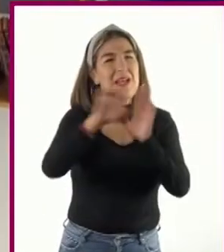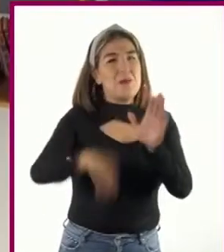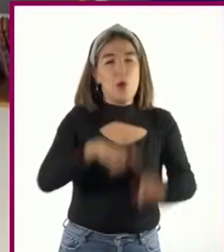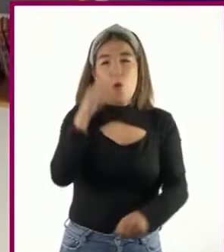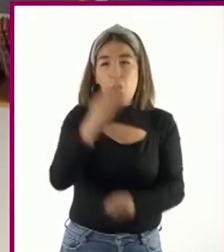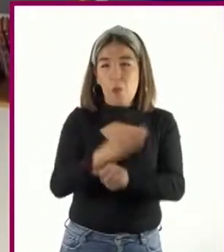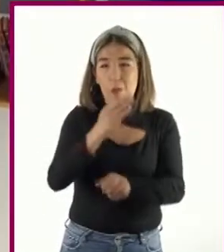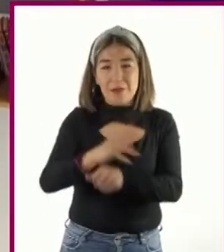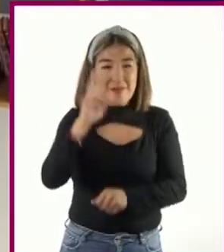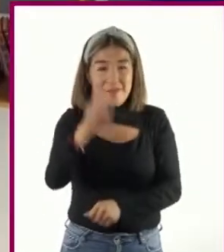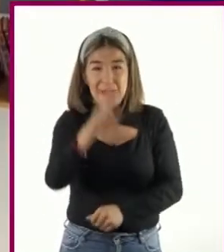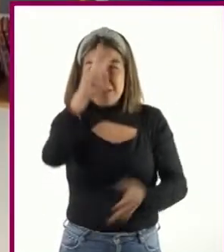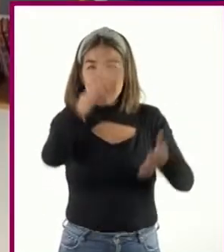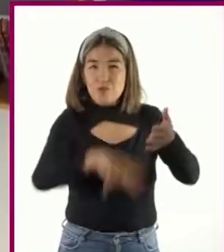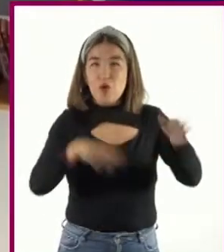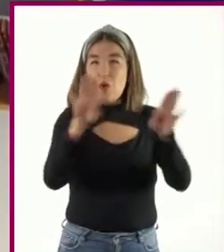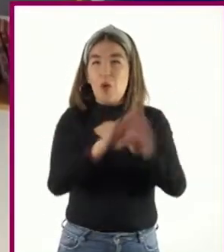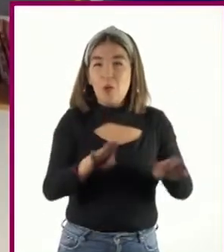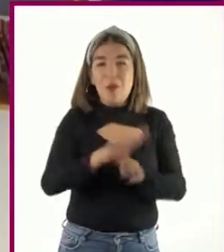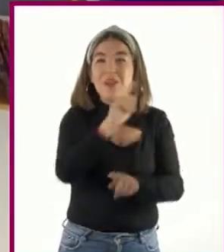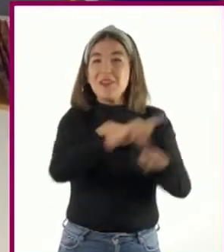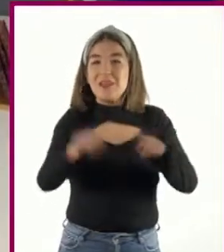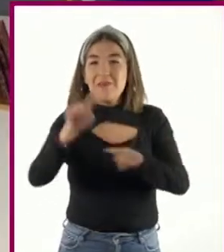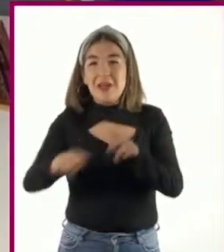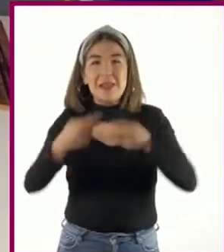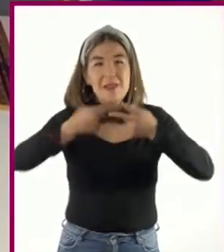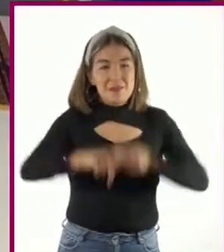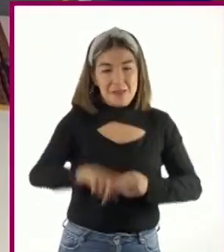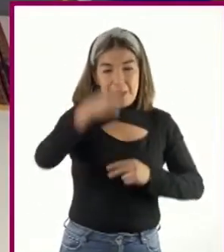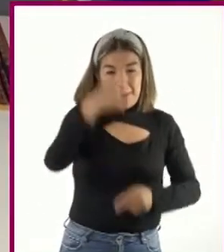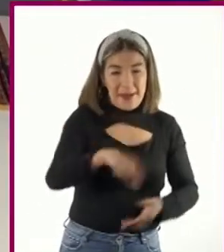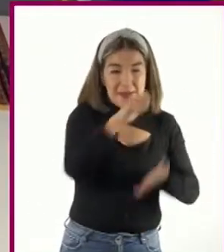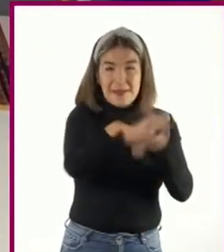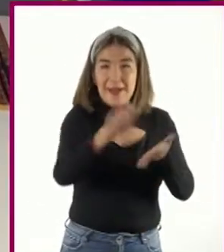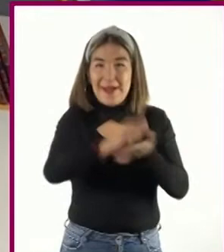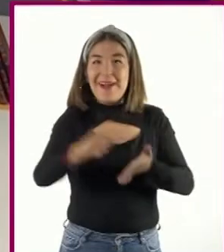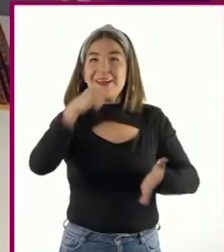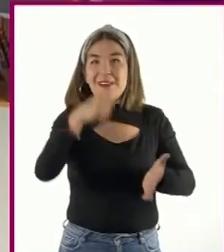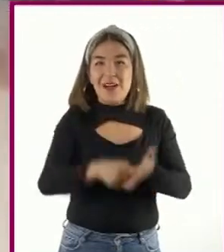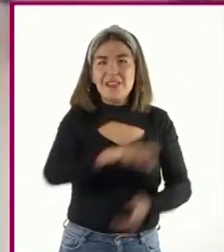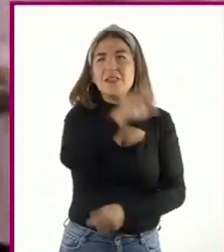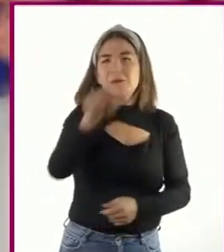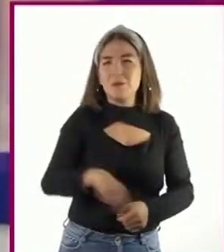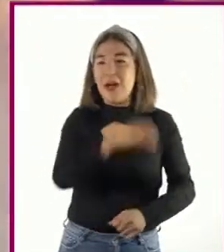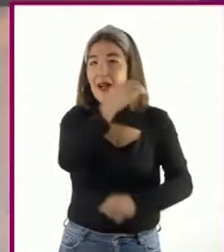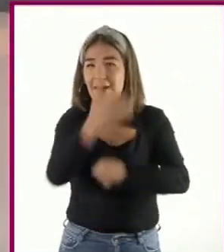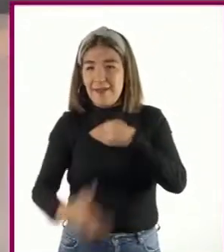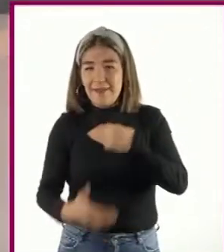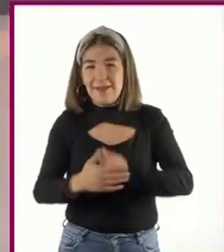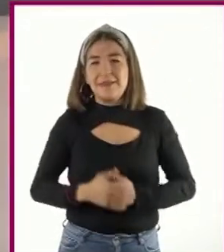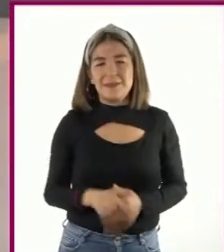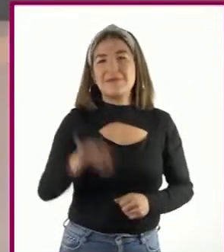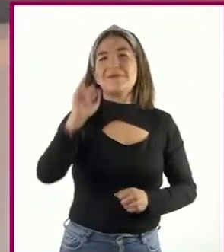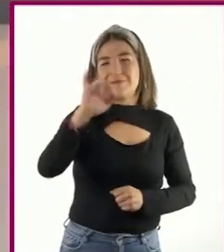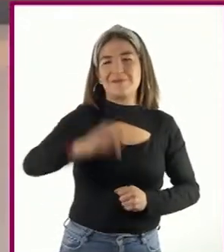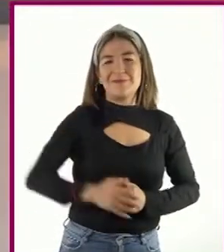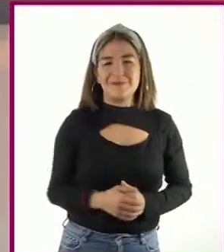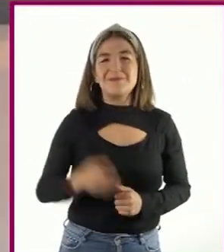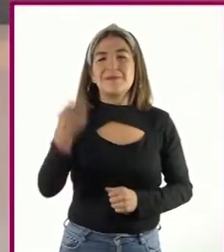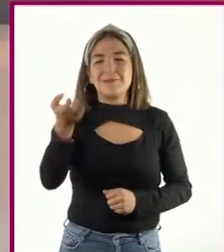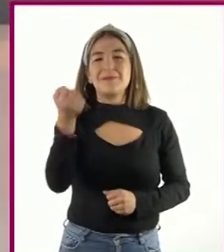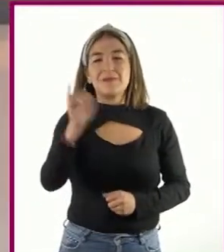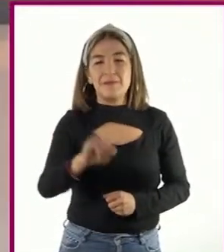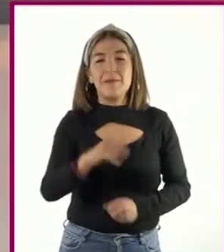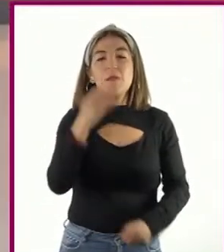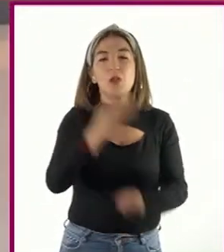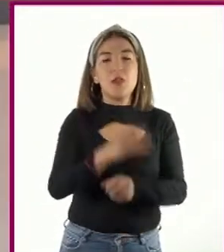hoy identificaremos diferentes formas de iniciar una carta y determinarla, ¿verdad? Sí, así es.